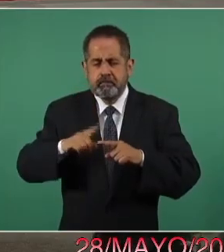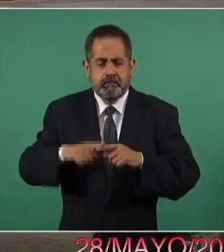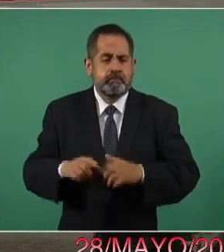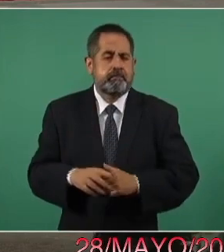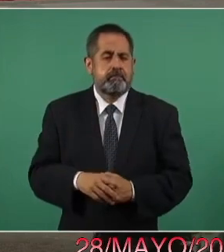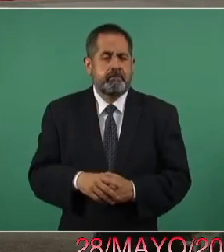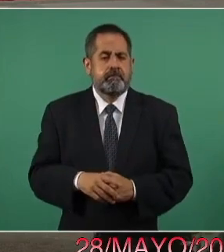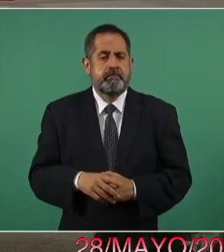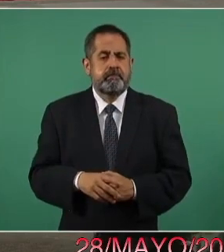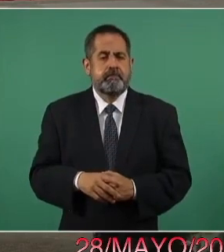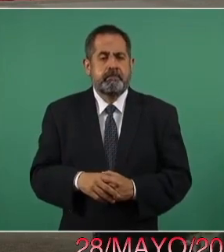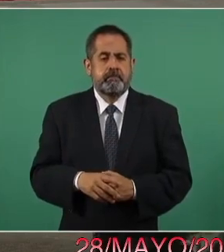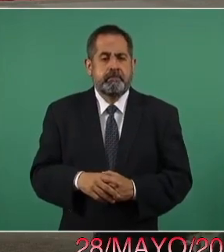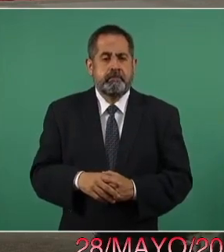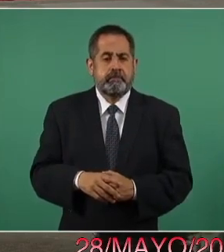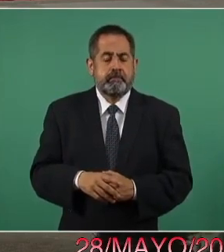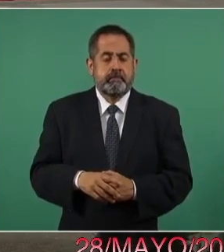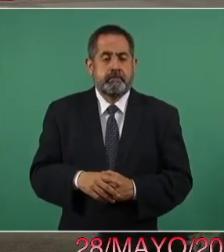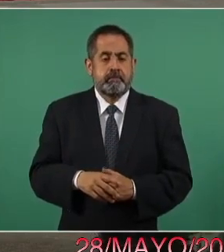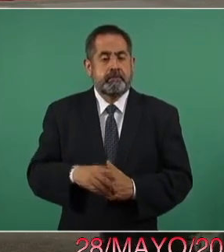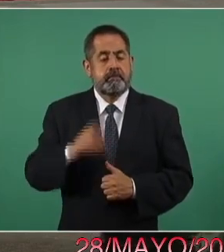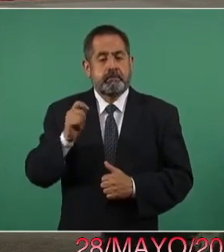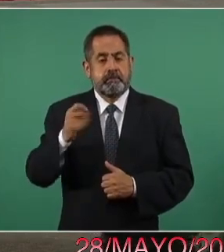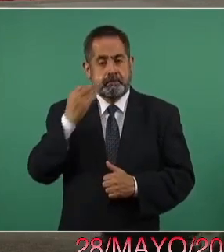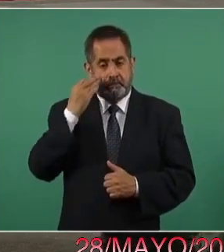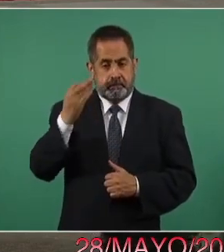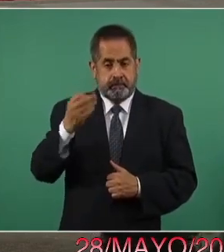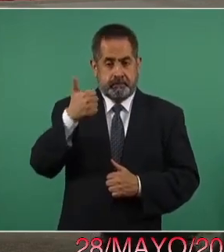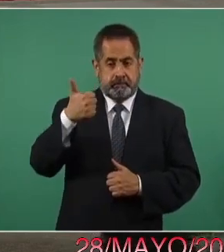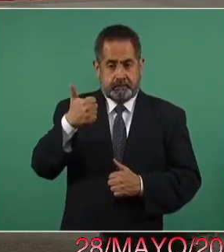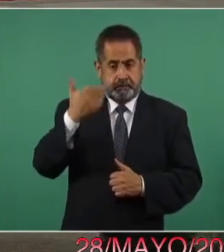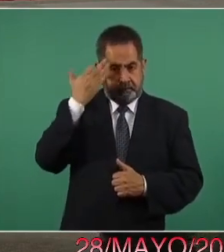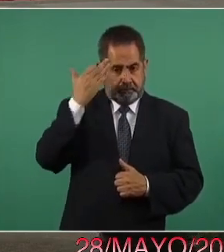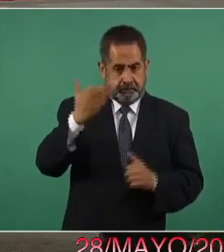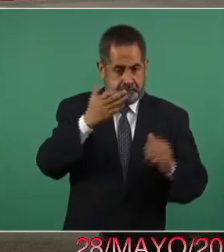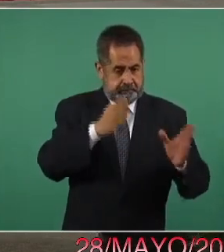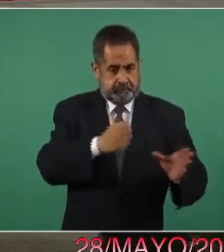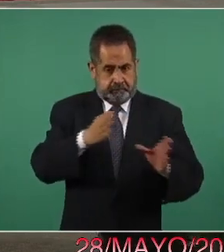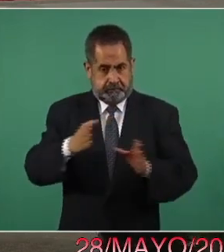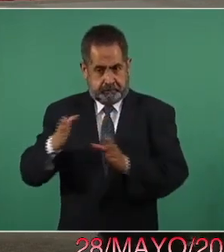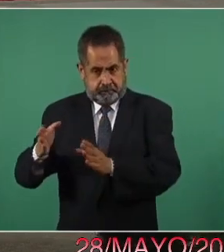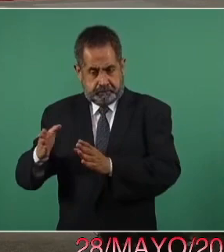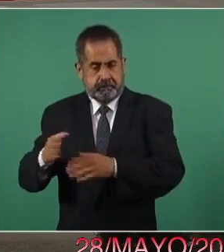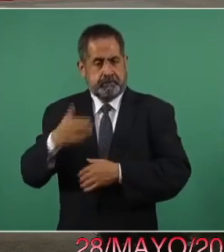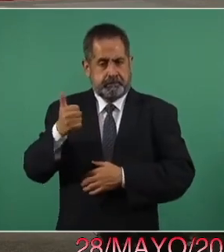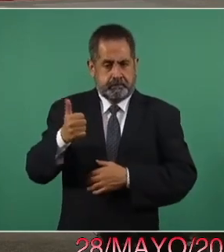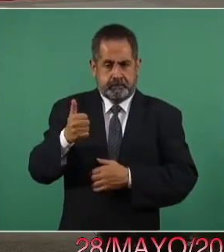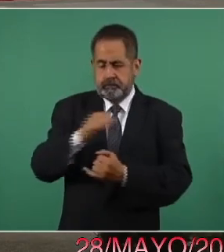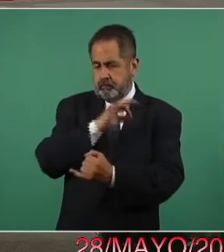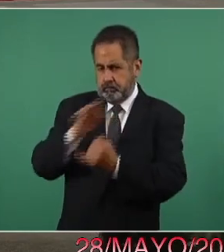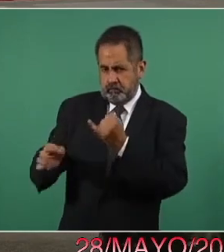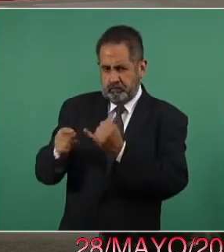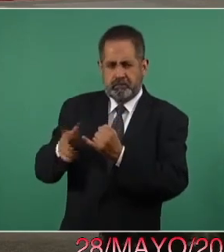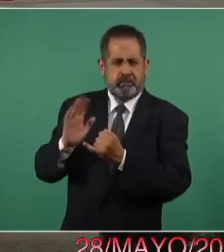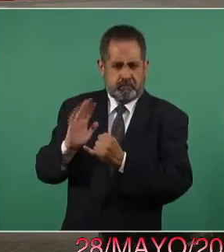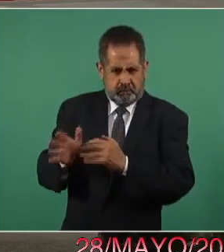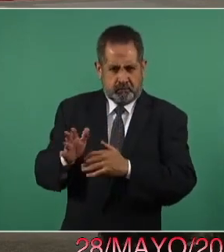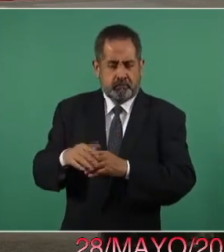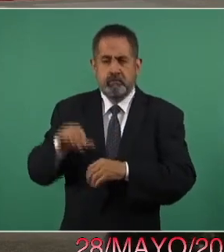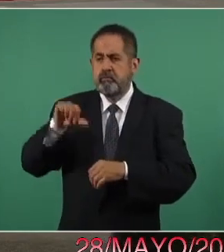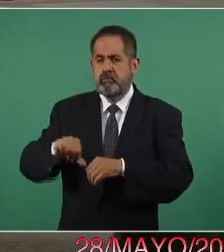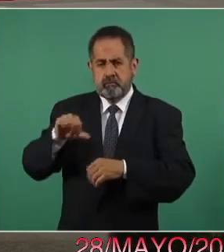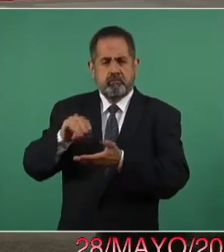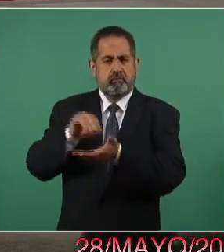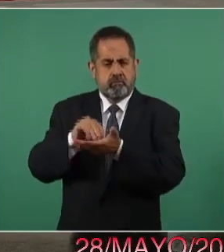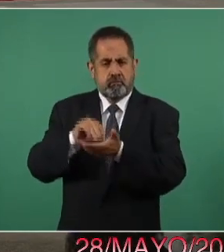En lo que se refiere a las etapas, fueron seis etapas, estamos terminando precisamente con la última. Todavía el día de hoy está